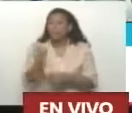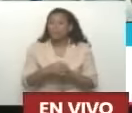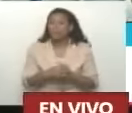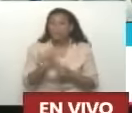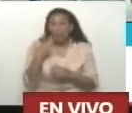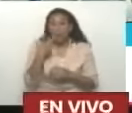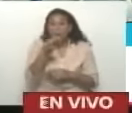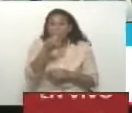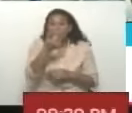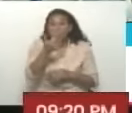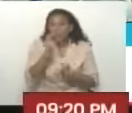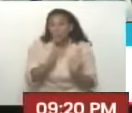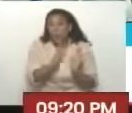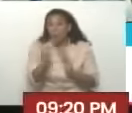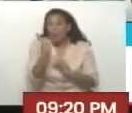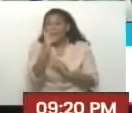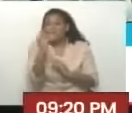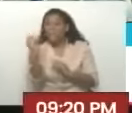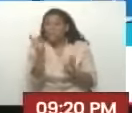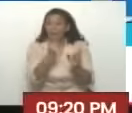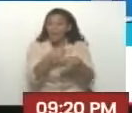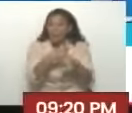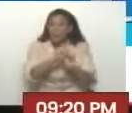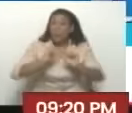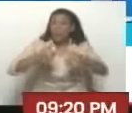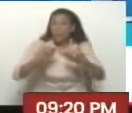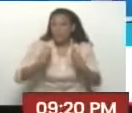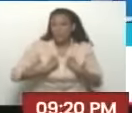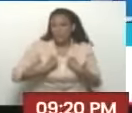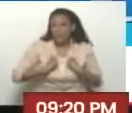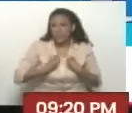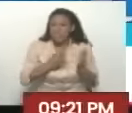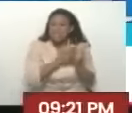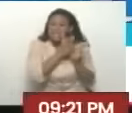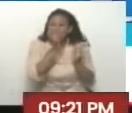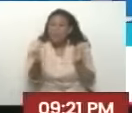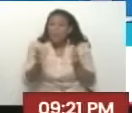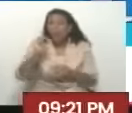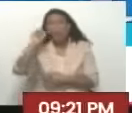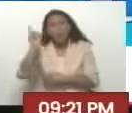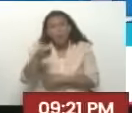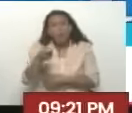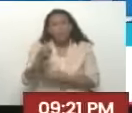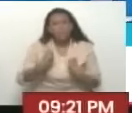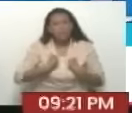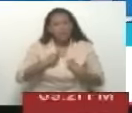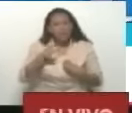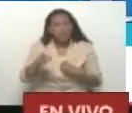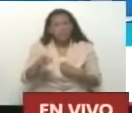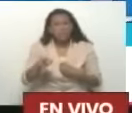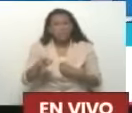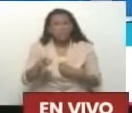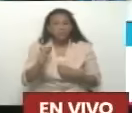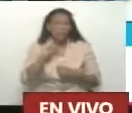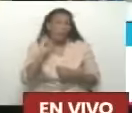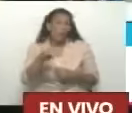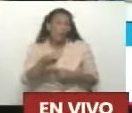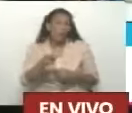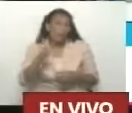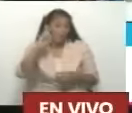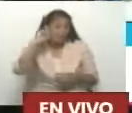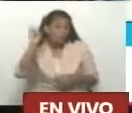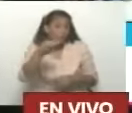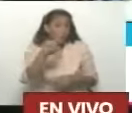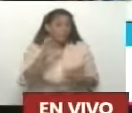Oye, vale. Desde el 20 de agosto. 20 de agosto. ¿Y has estado siempre en Guarenas, allá en las clavellinas? O que eres guarenera. Ya.